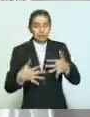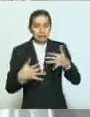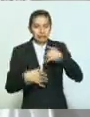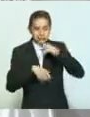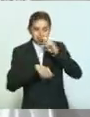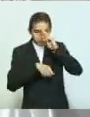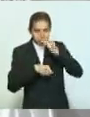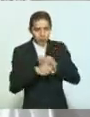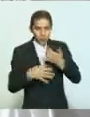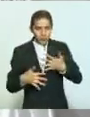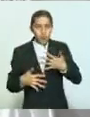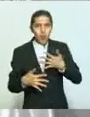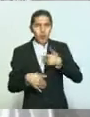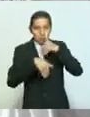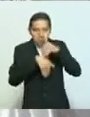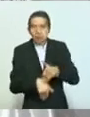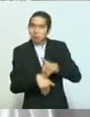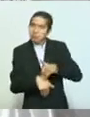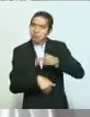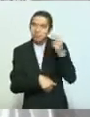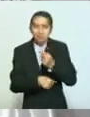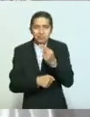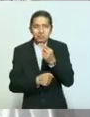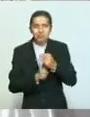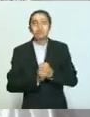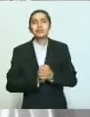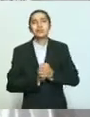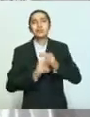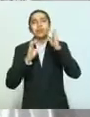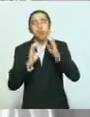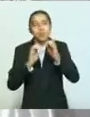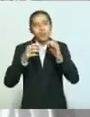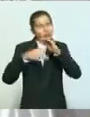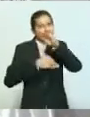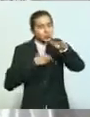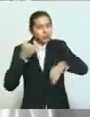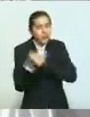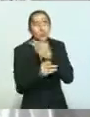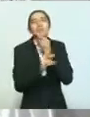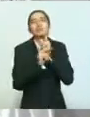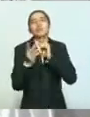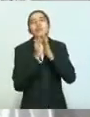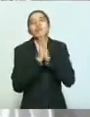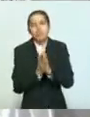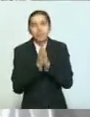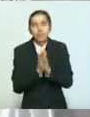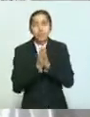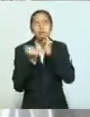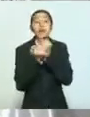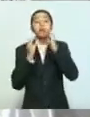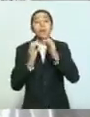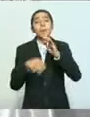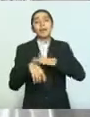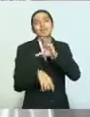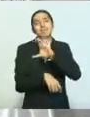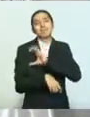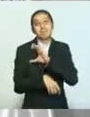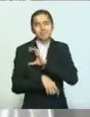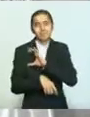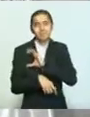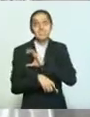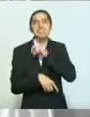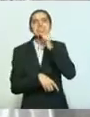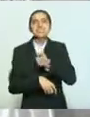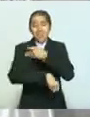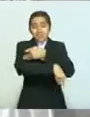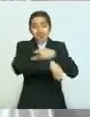recomendadas. Cuidémonos todas y todos y cuidemos así a los que más queremos, a